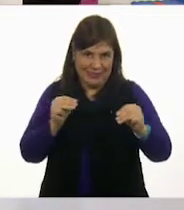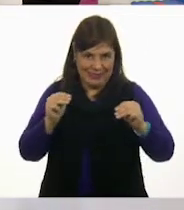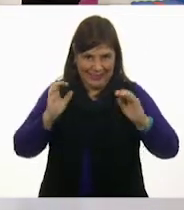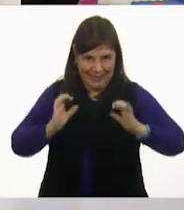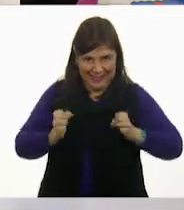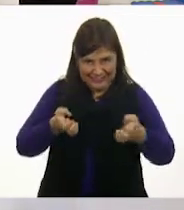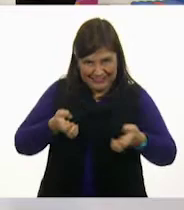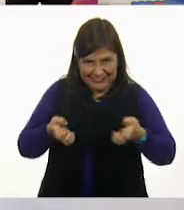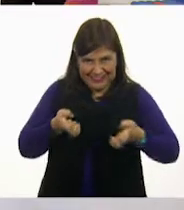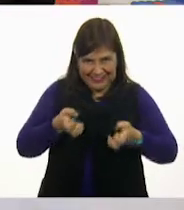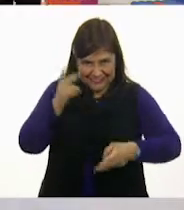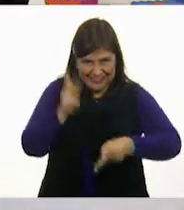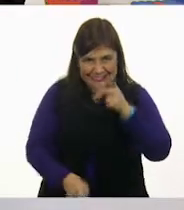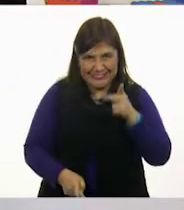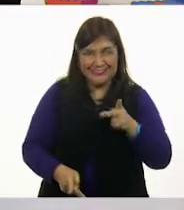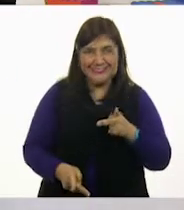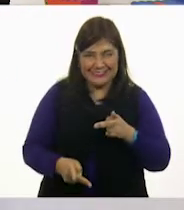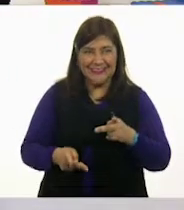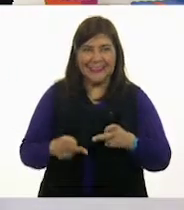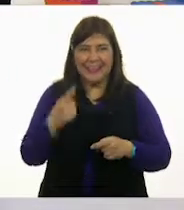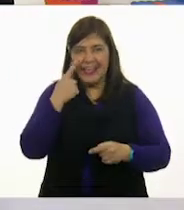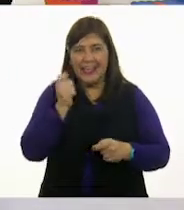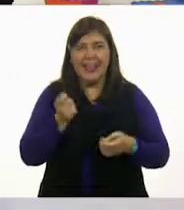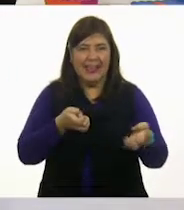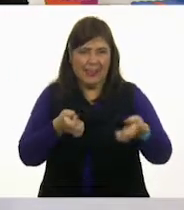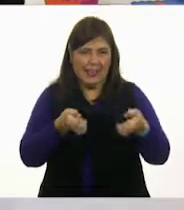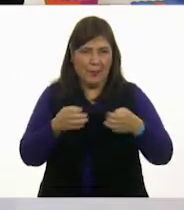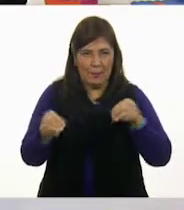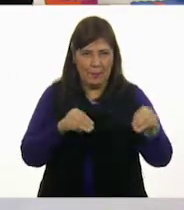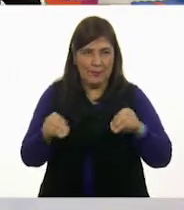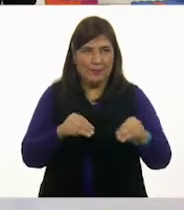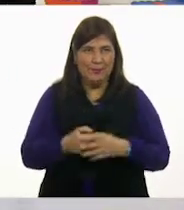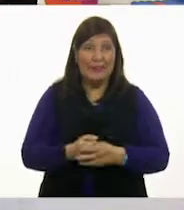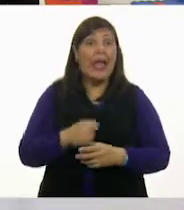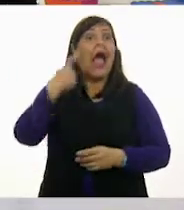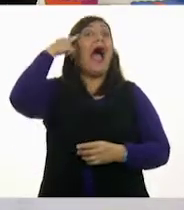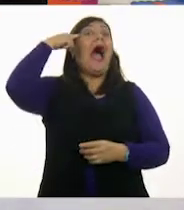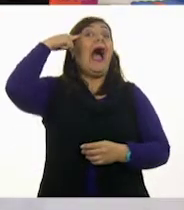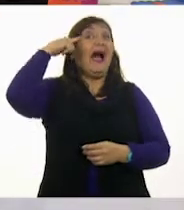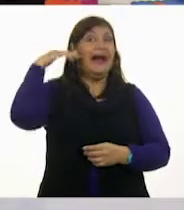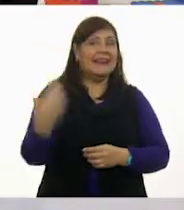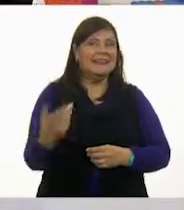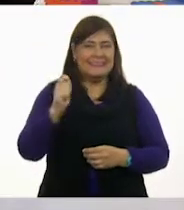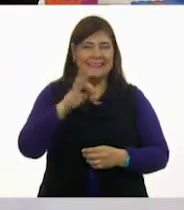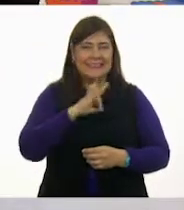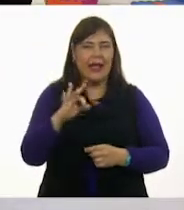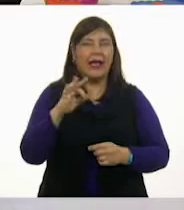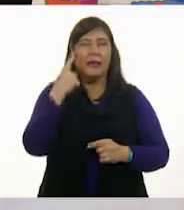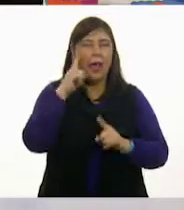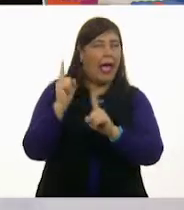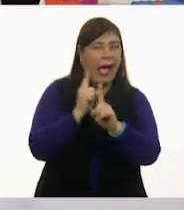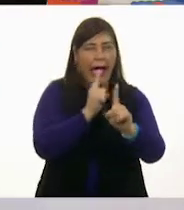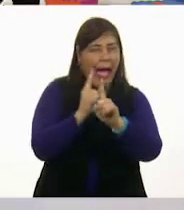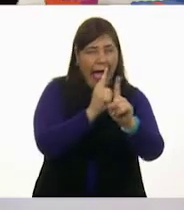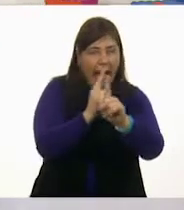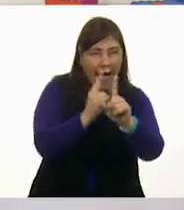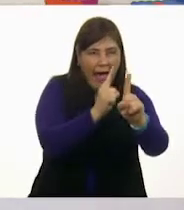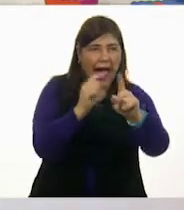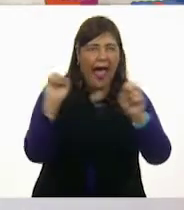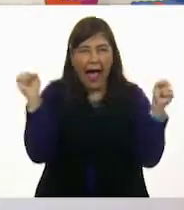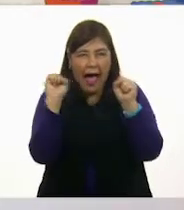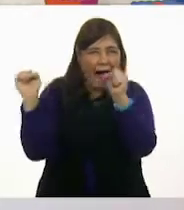es. Y ahora vamos a movernos como... Ah, ya sé. Estamos persiguiendo a quienes...